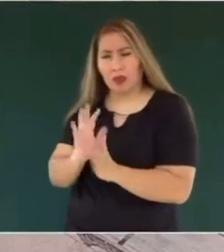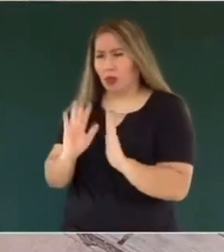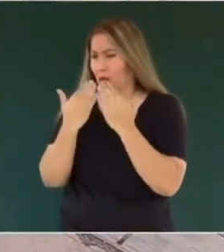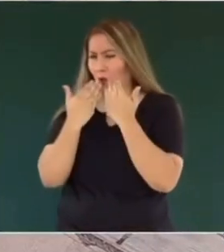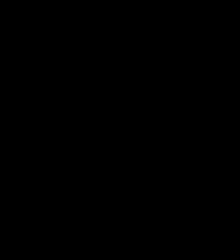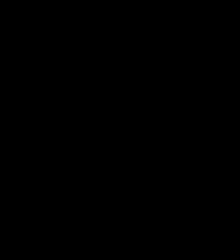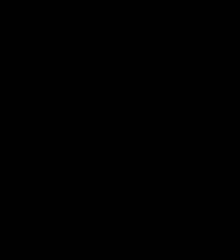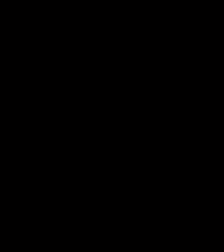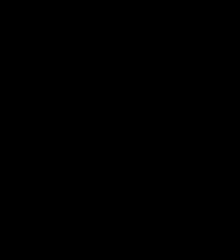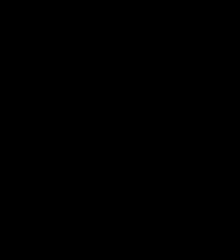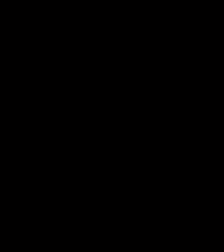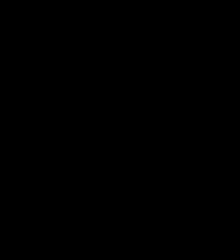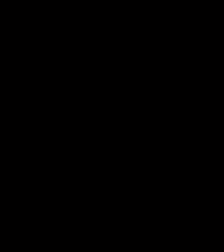instancia.